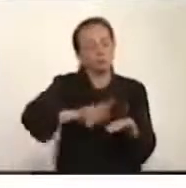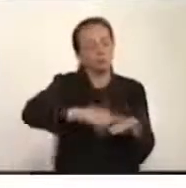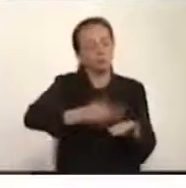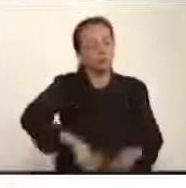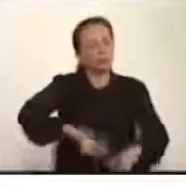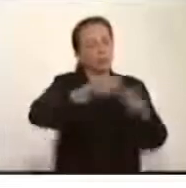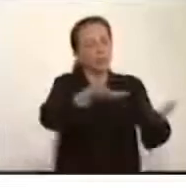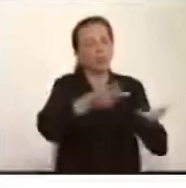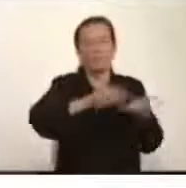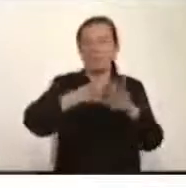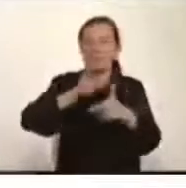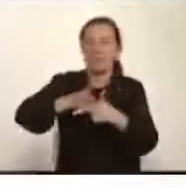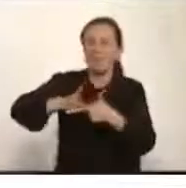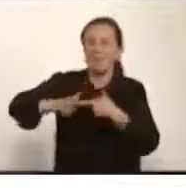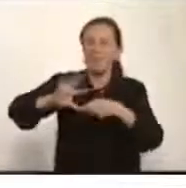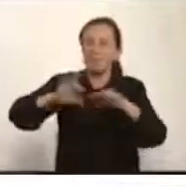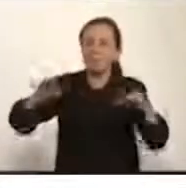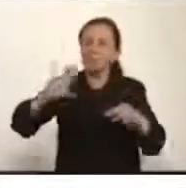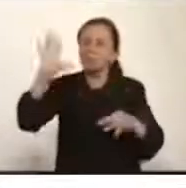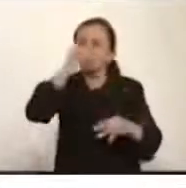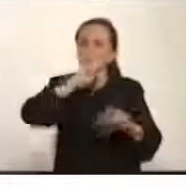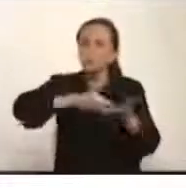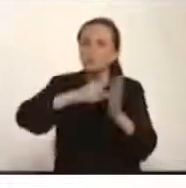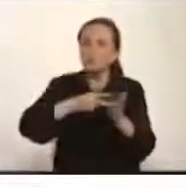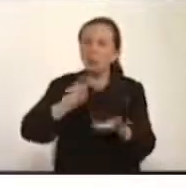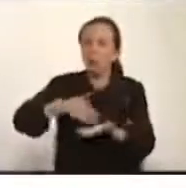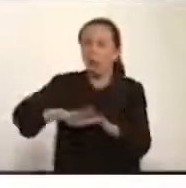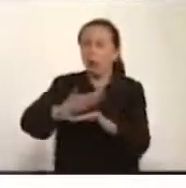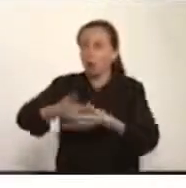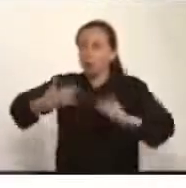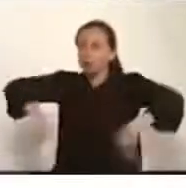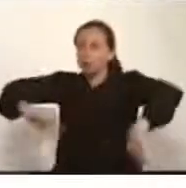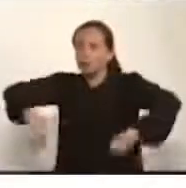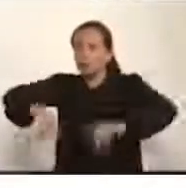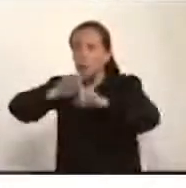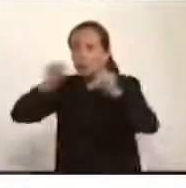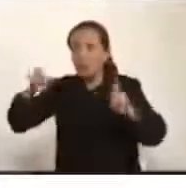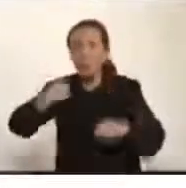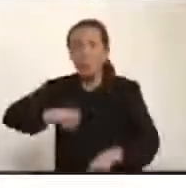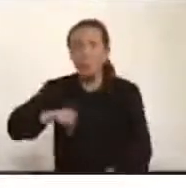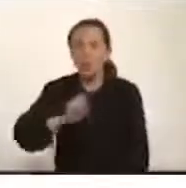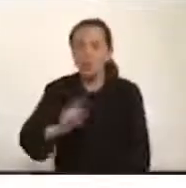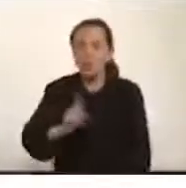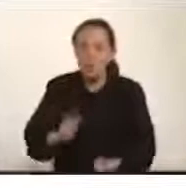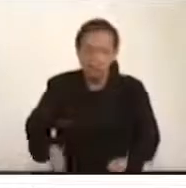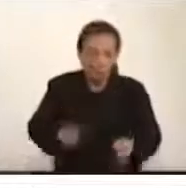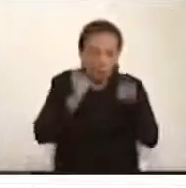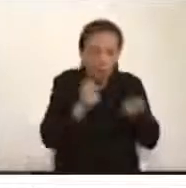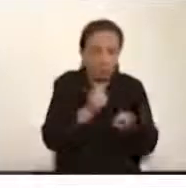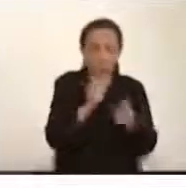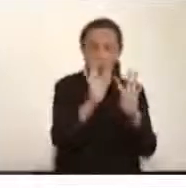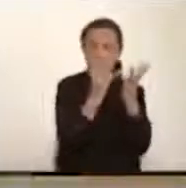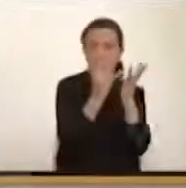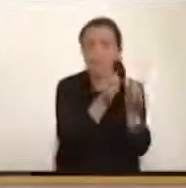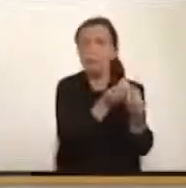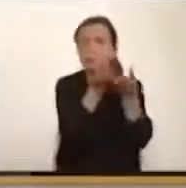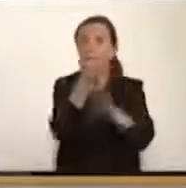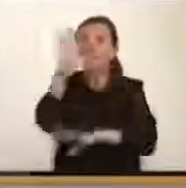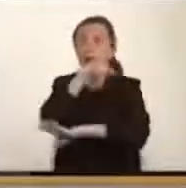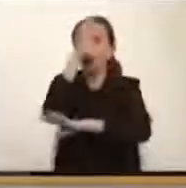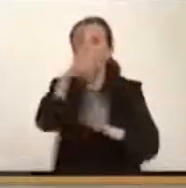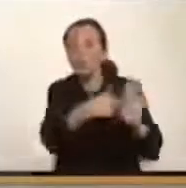ofrecer, sino para que el país haga una reflexión y este Senado piense en no ofrecerle